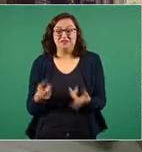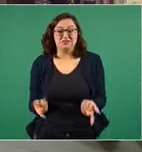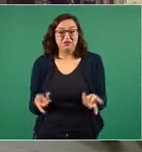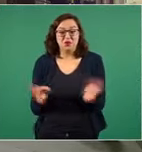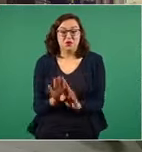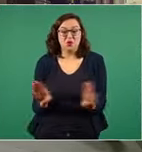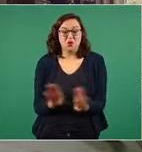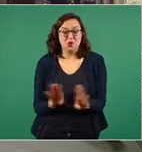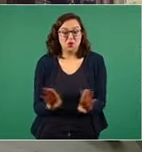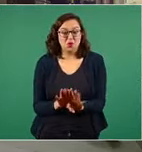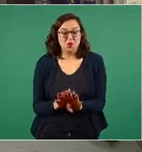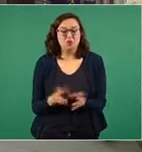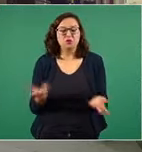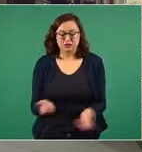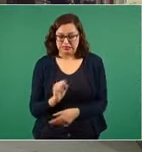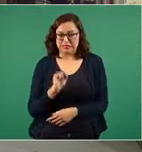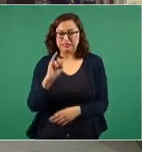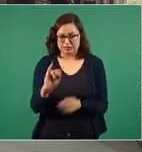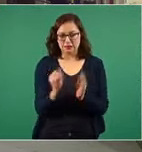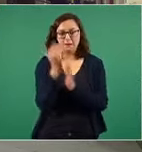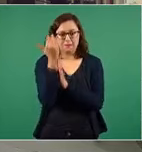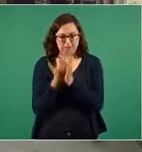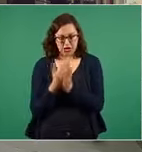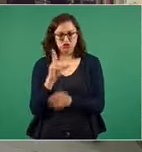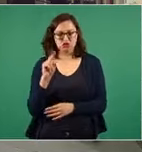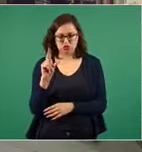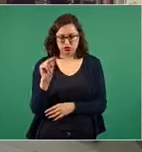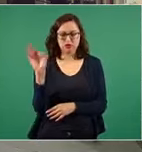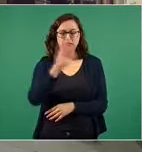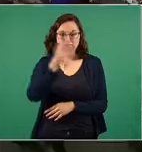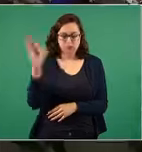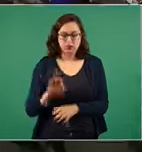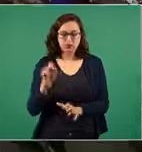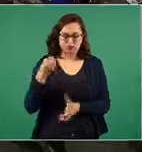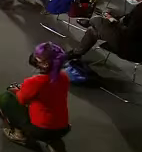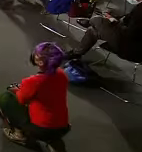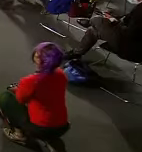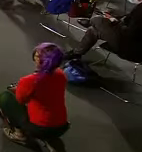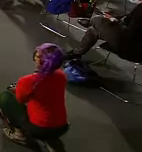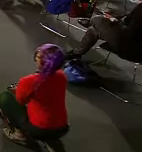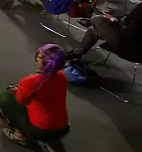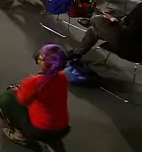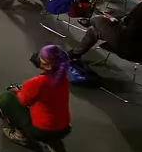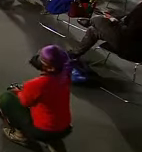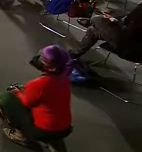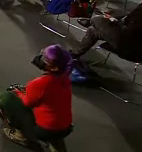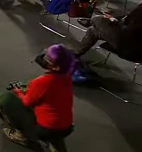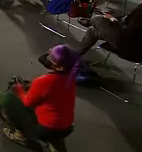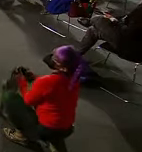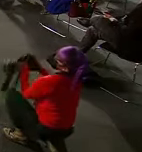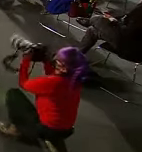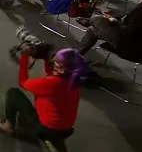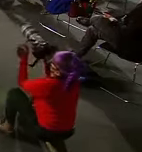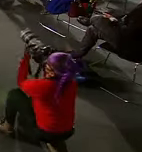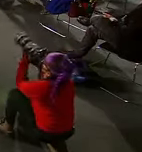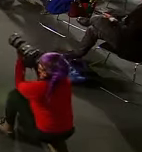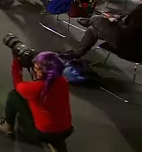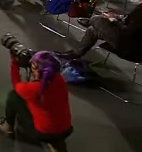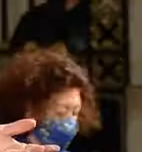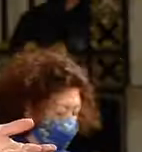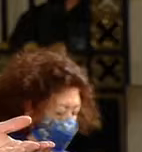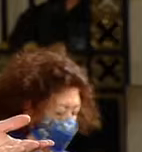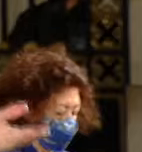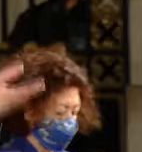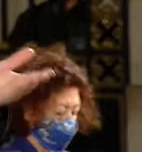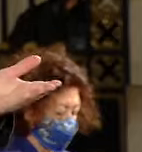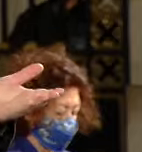la disminución del 80% del presupuesto de publicidad oficial también aún reciben la mayoría de